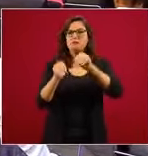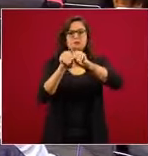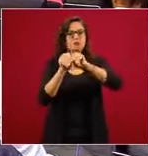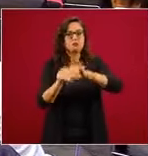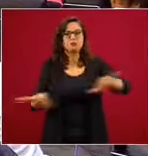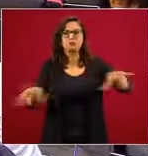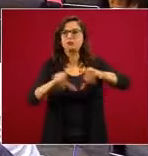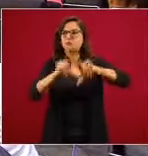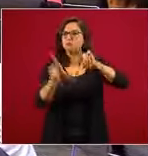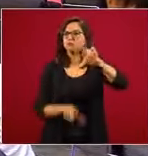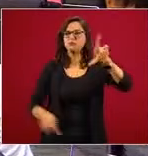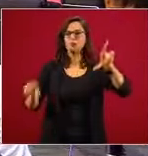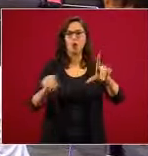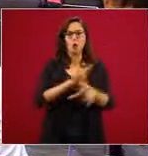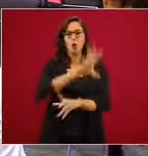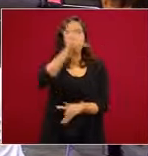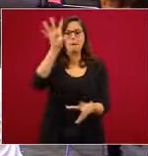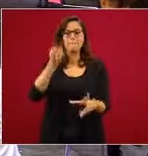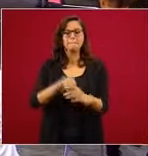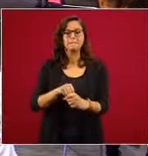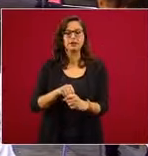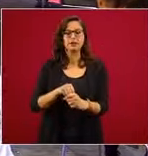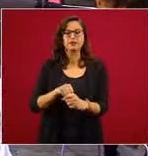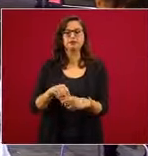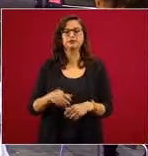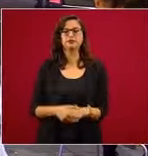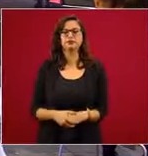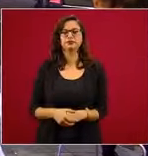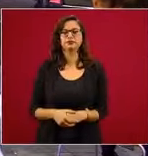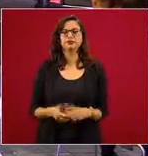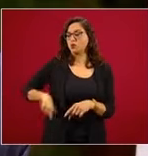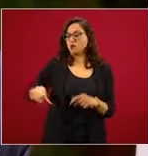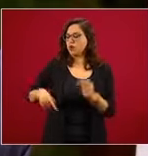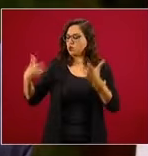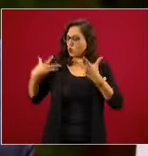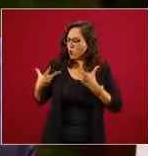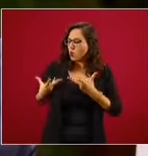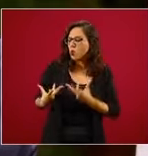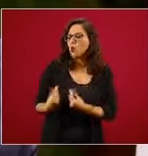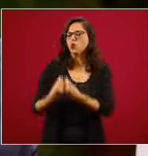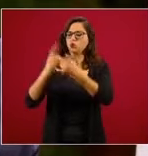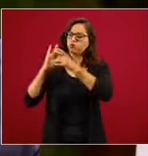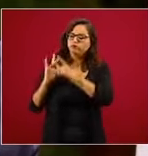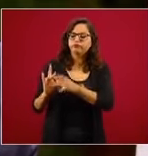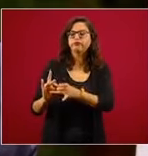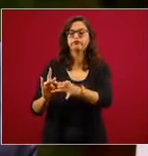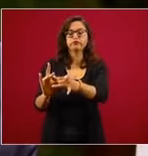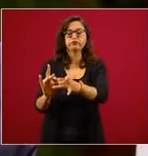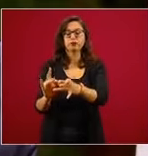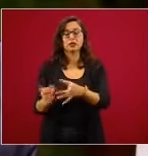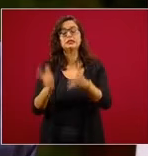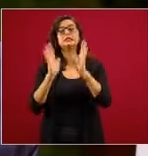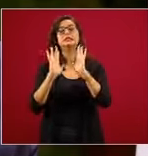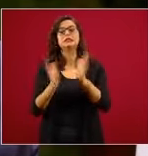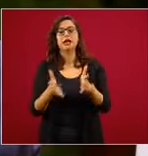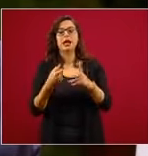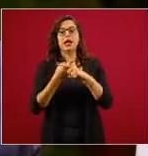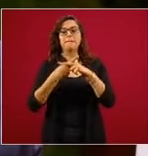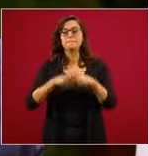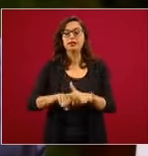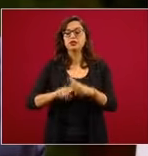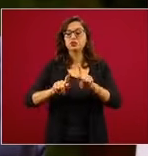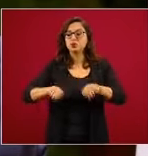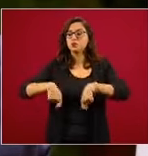Se canceló la mal llamada reforma educativa. Se están otorgando 11